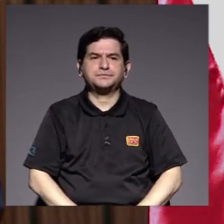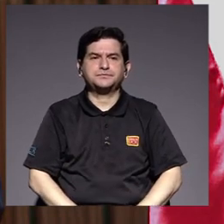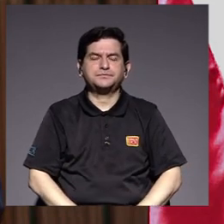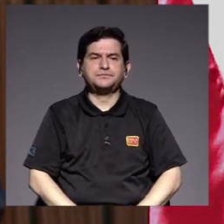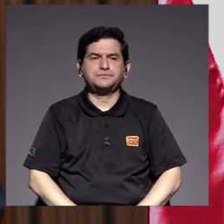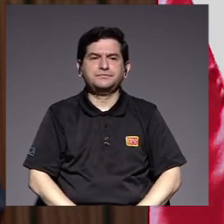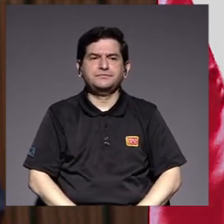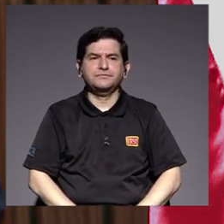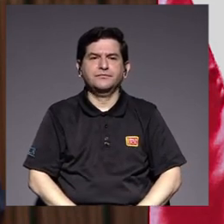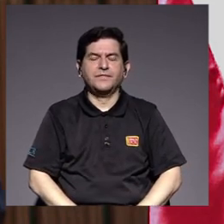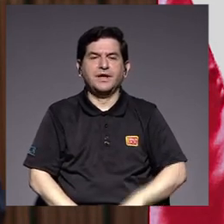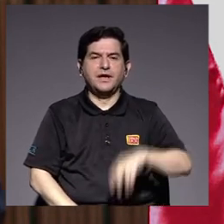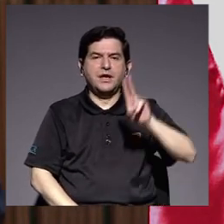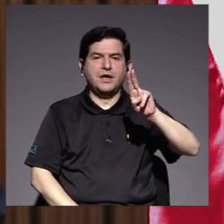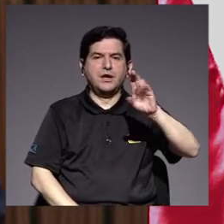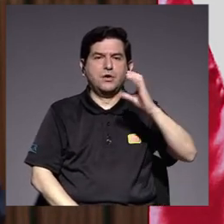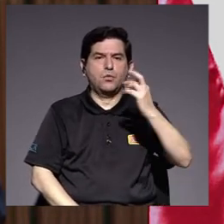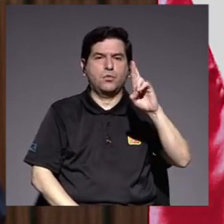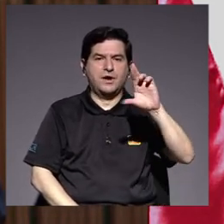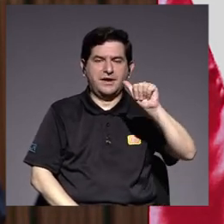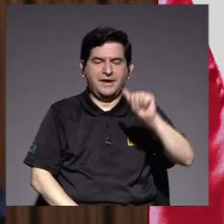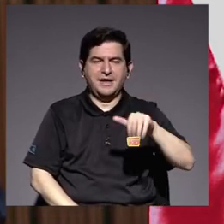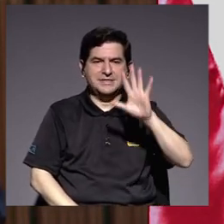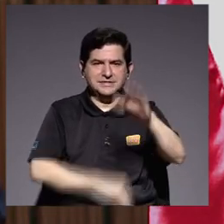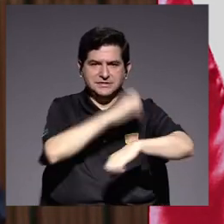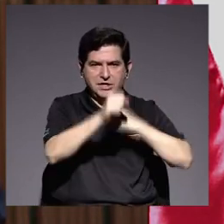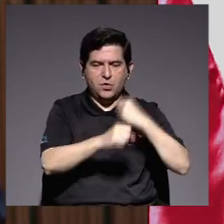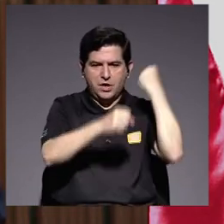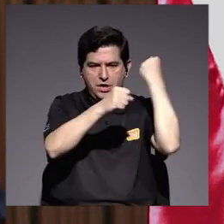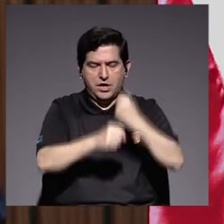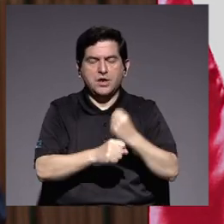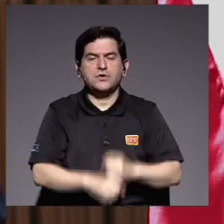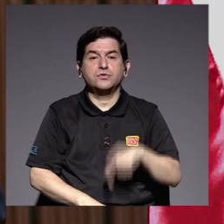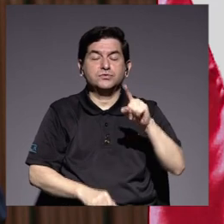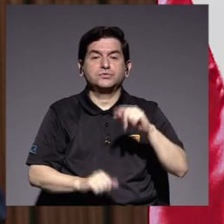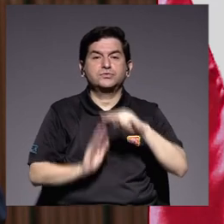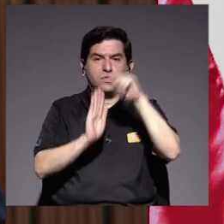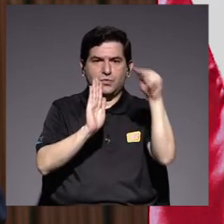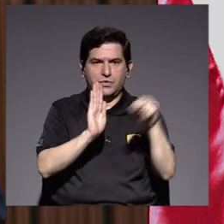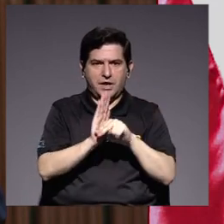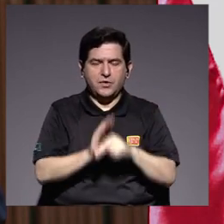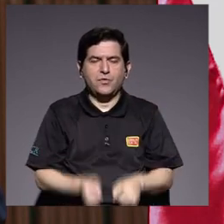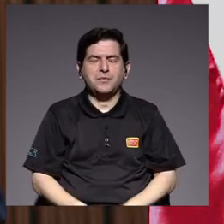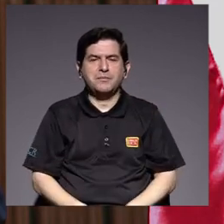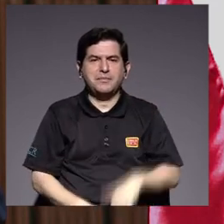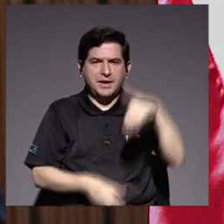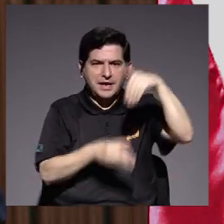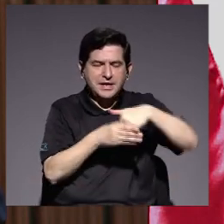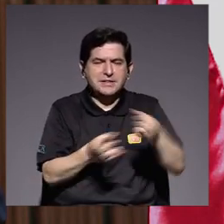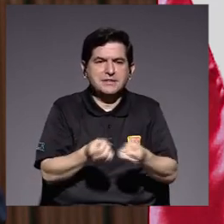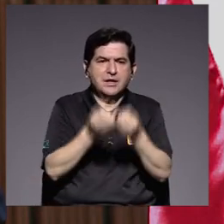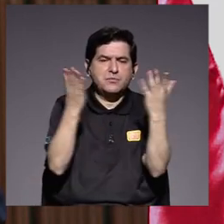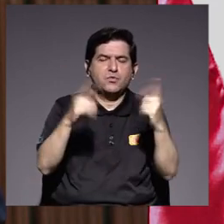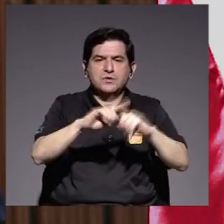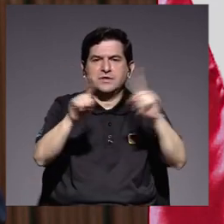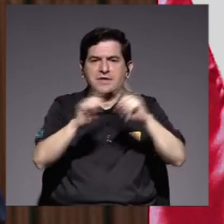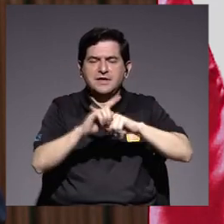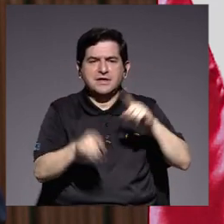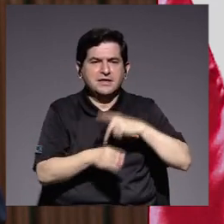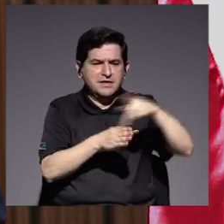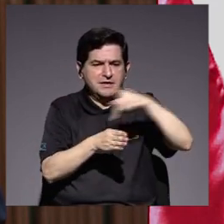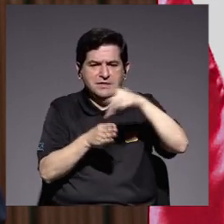En cuanto a Ucrea, a cinco años de su fundación se ha consolidado como un marco inter, multi y transdisciplinario